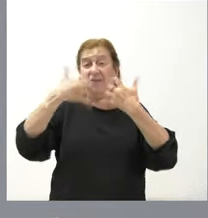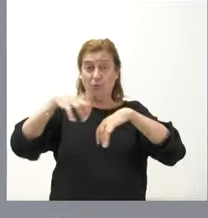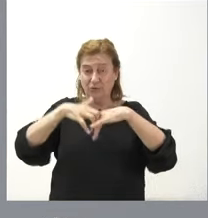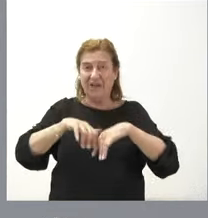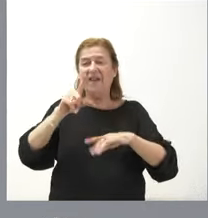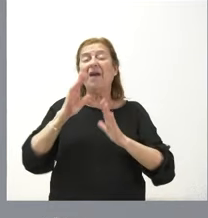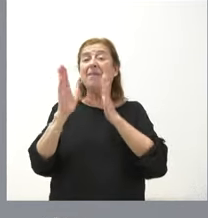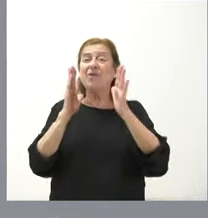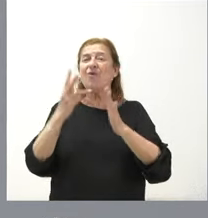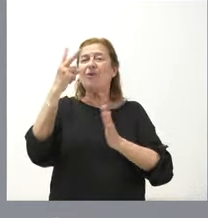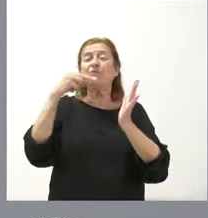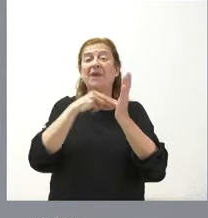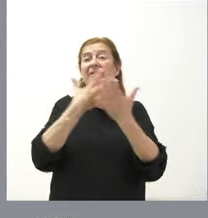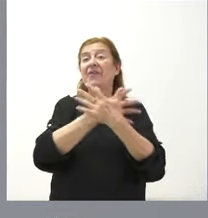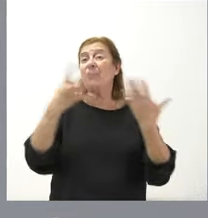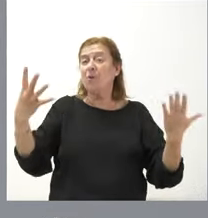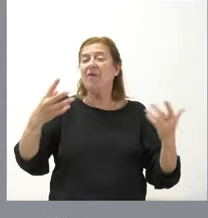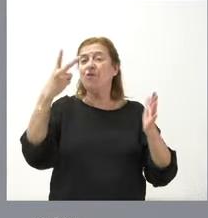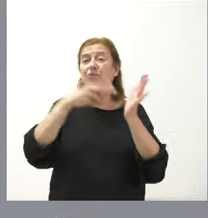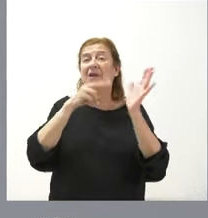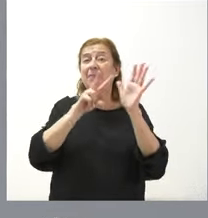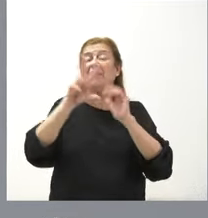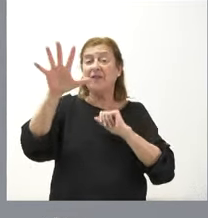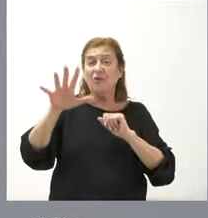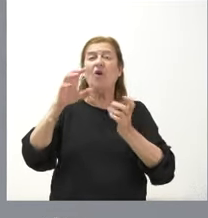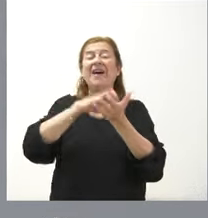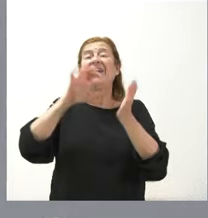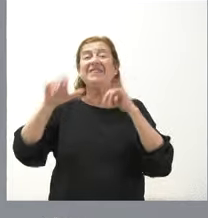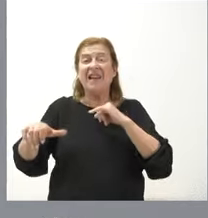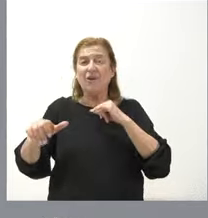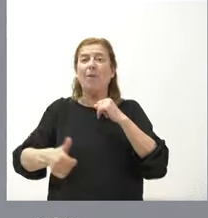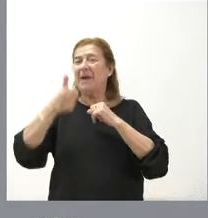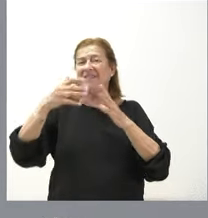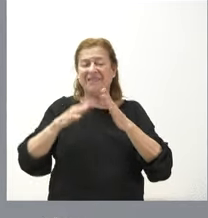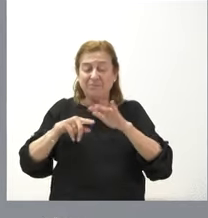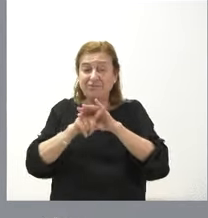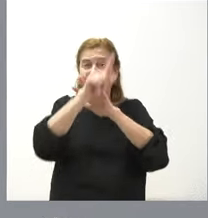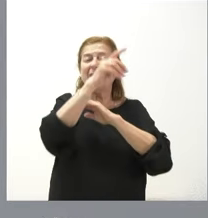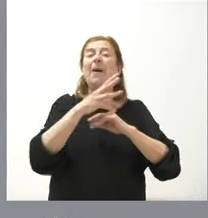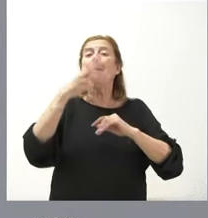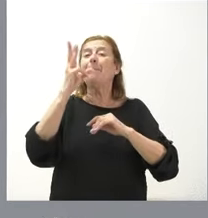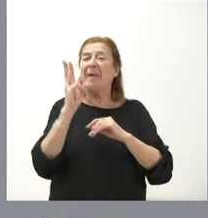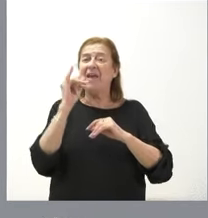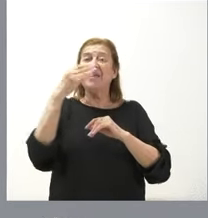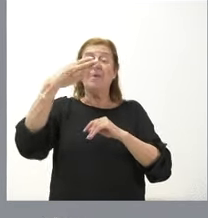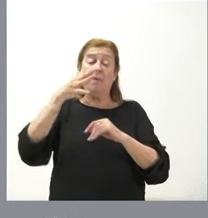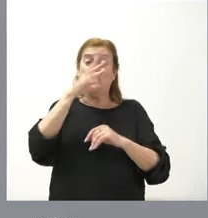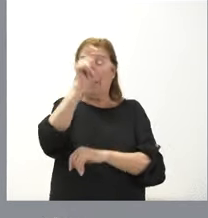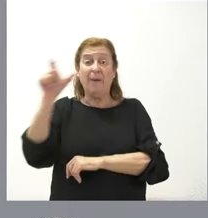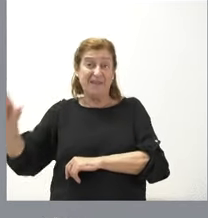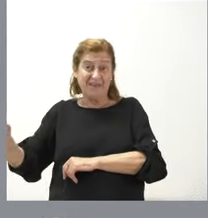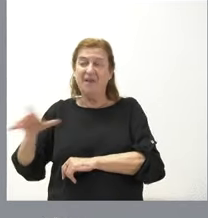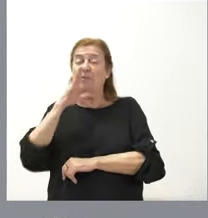en el periodo 2019 y 2025 Castilla y la comunidad autónoma con mayor crecimiento del PIB por habitante por tanto tenemos en general